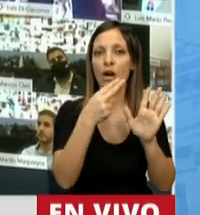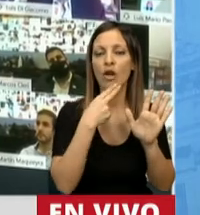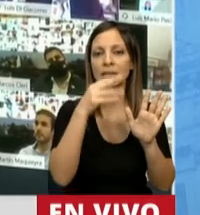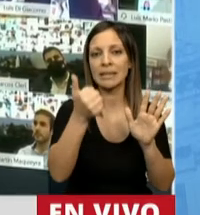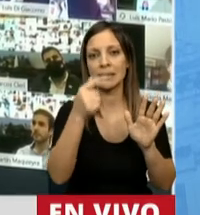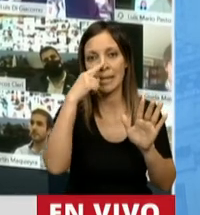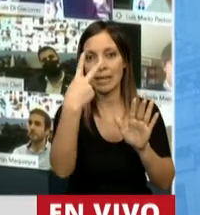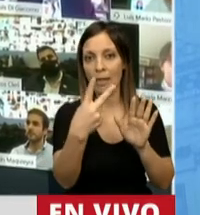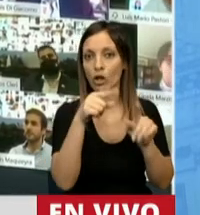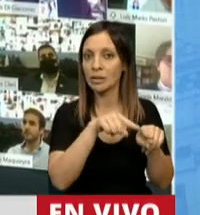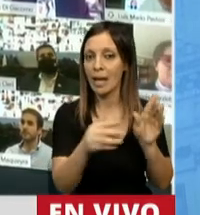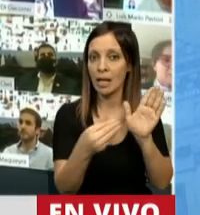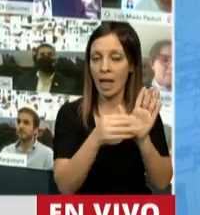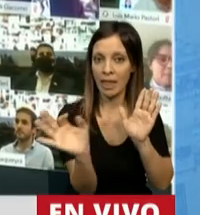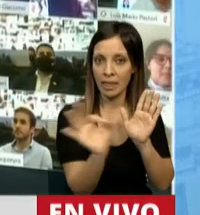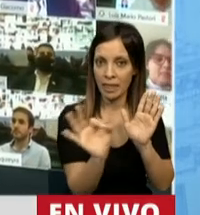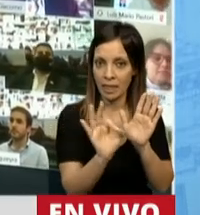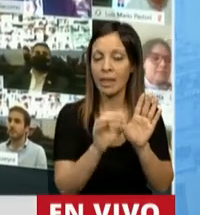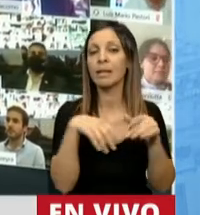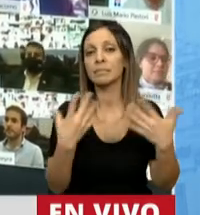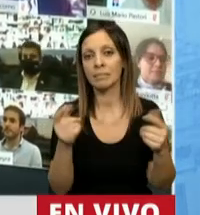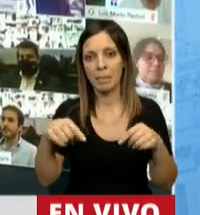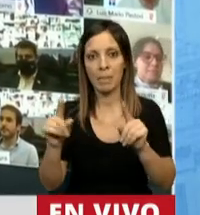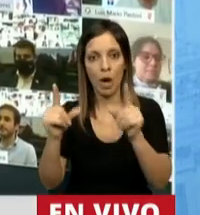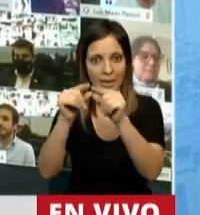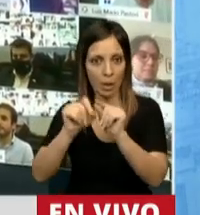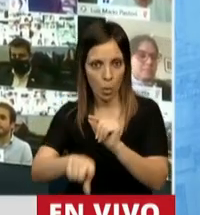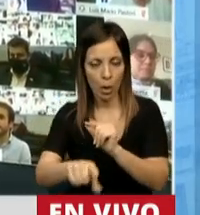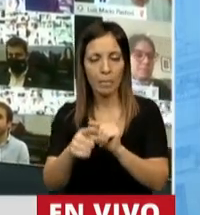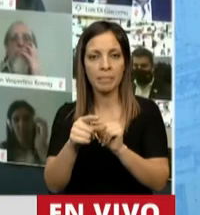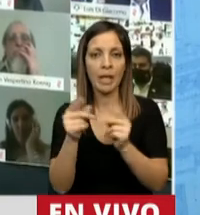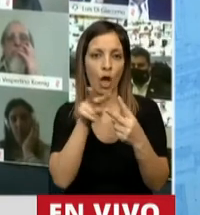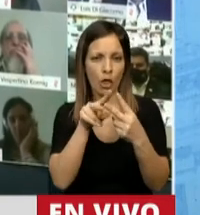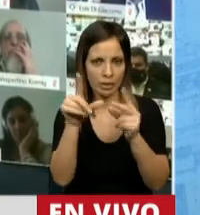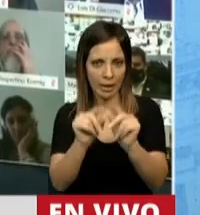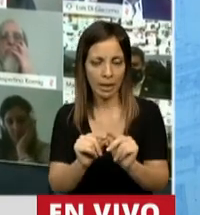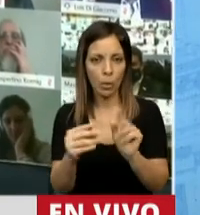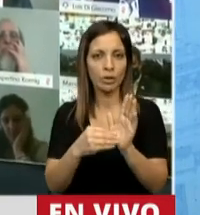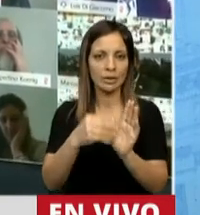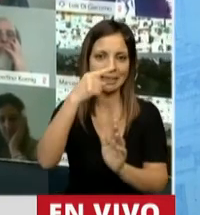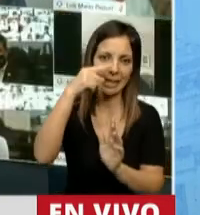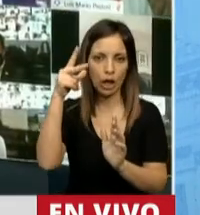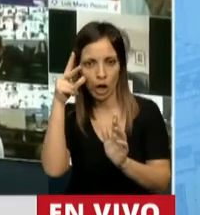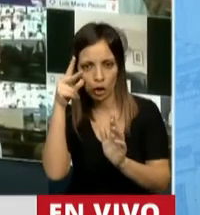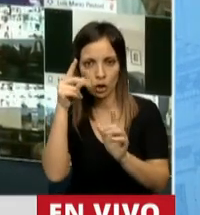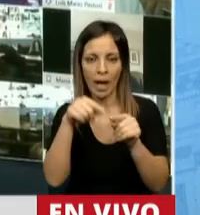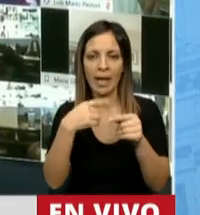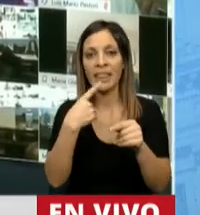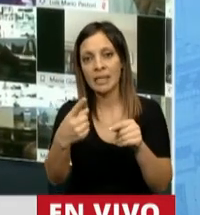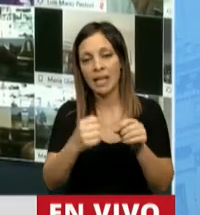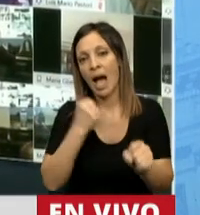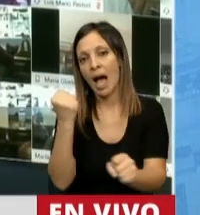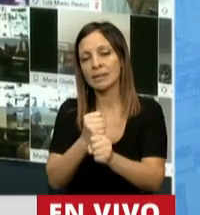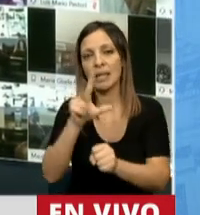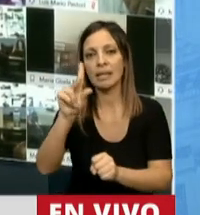complementaria permanente del presupuesto, dispuesto en este artículo, en estos dos artículos, el 7 y 8, duraría hasta